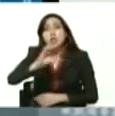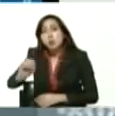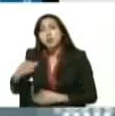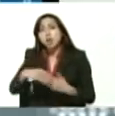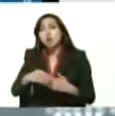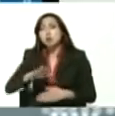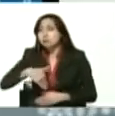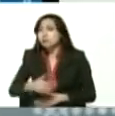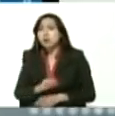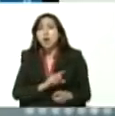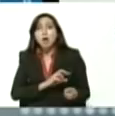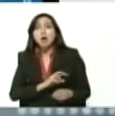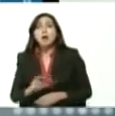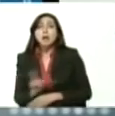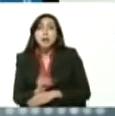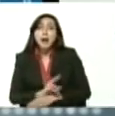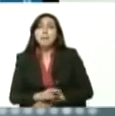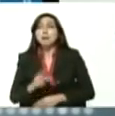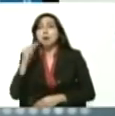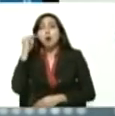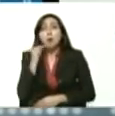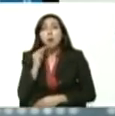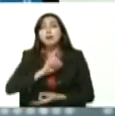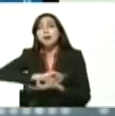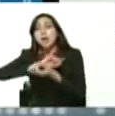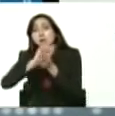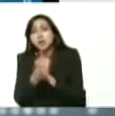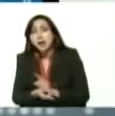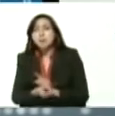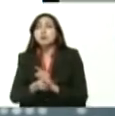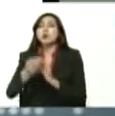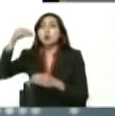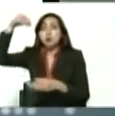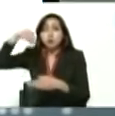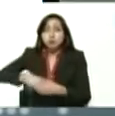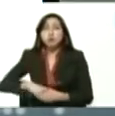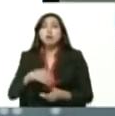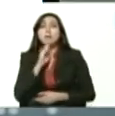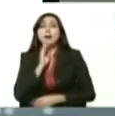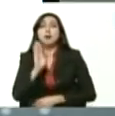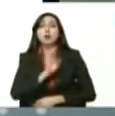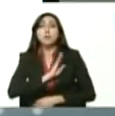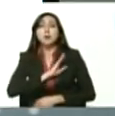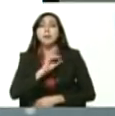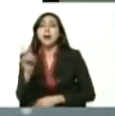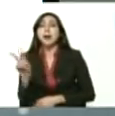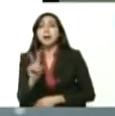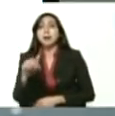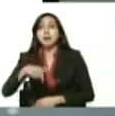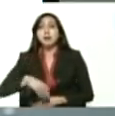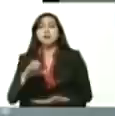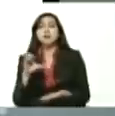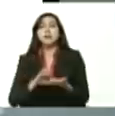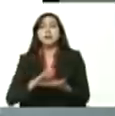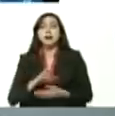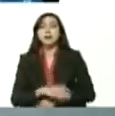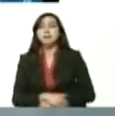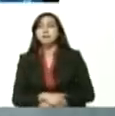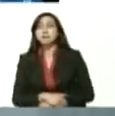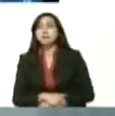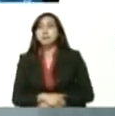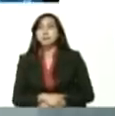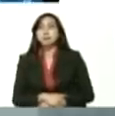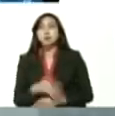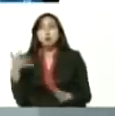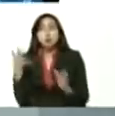inmediatamente le cae su cuenta en bolívares al cambio determinado en esa fecha por la venta del Banco Central de Venezuela, es decir, la tasa oficial